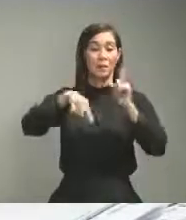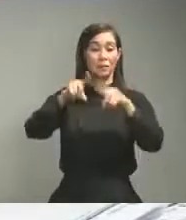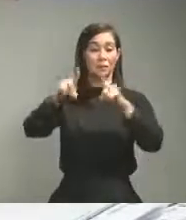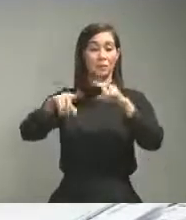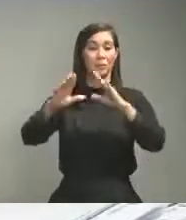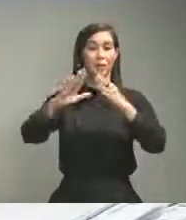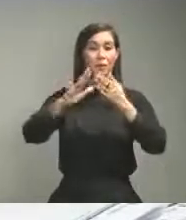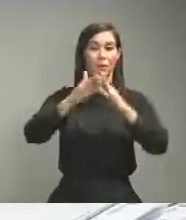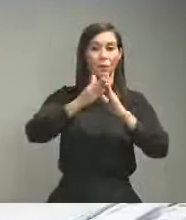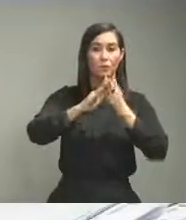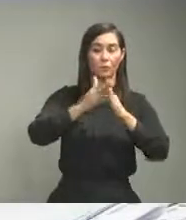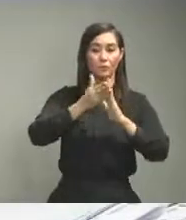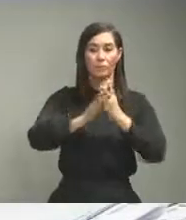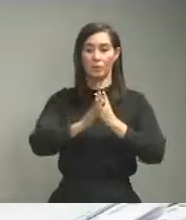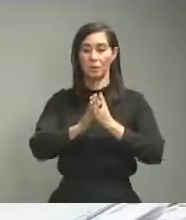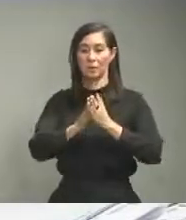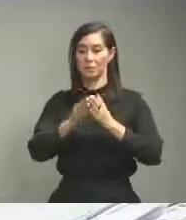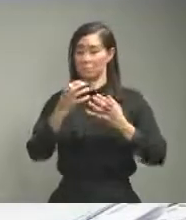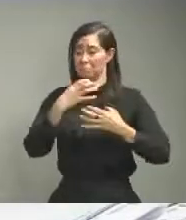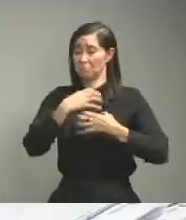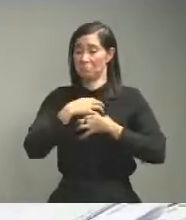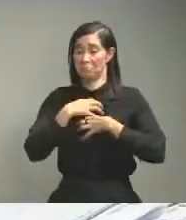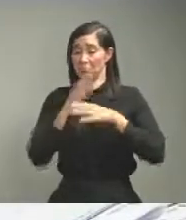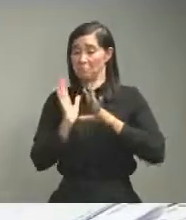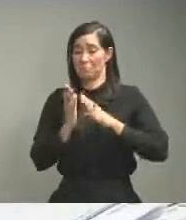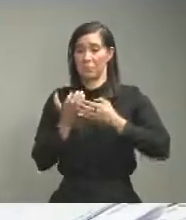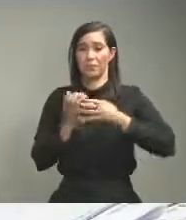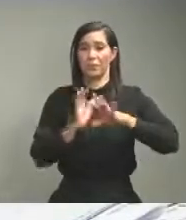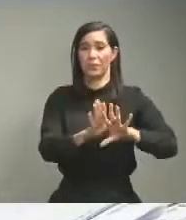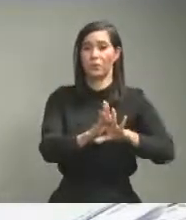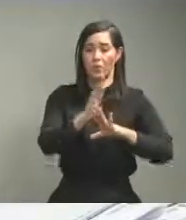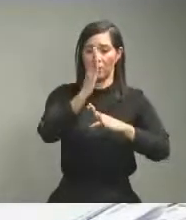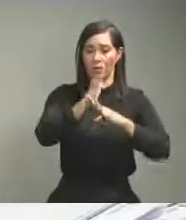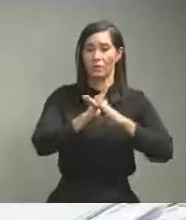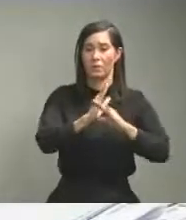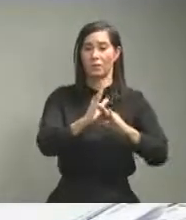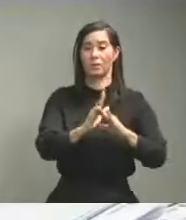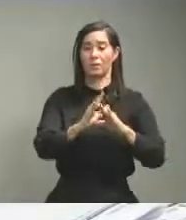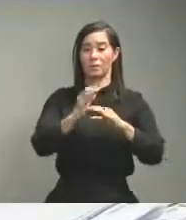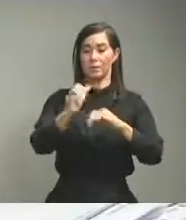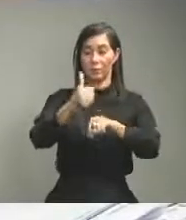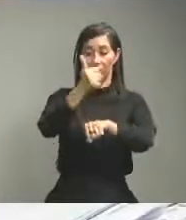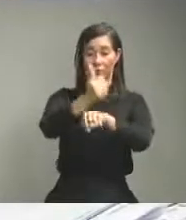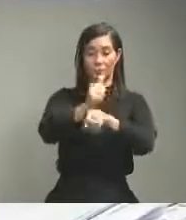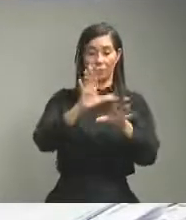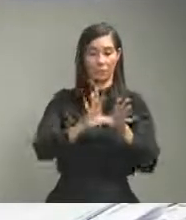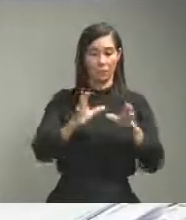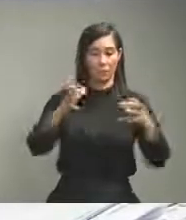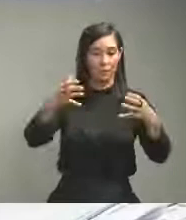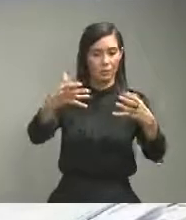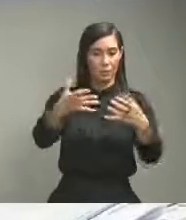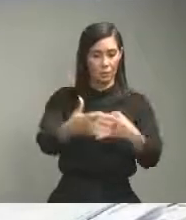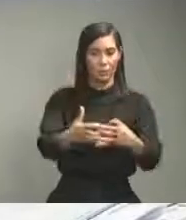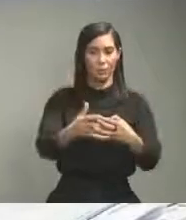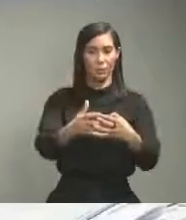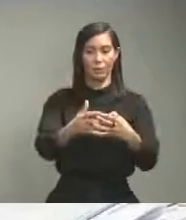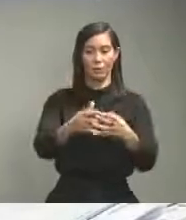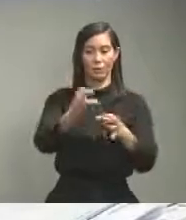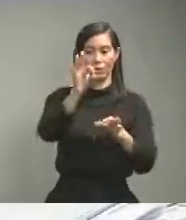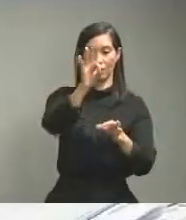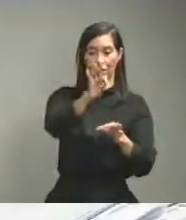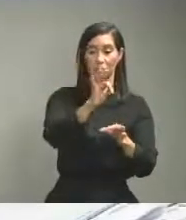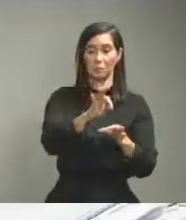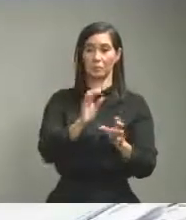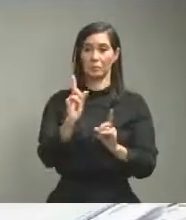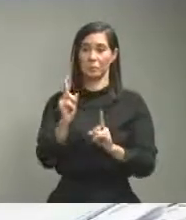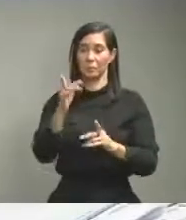porque fueron varias las comunidades que se oponían a esto y usted vio pregunta ahora de una comunidad que cierra el